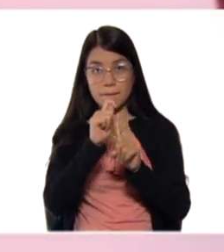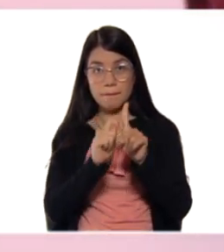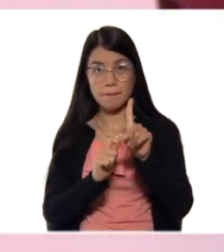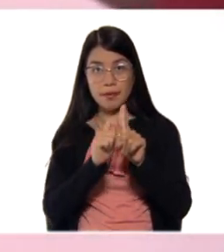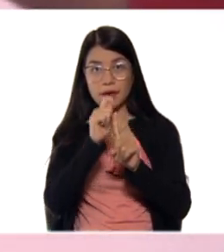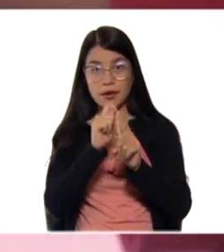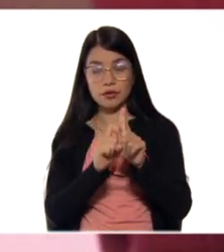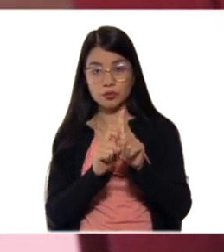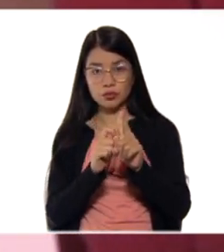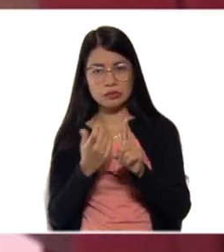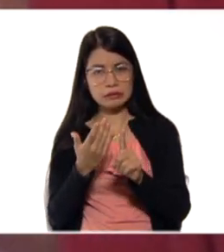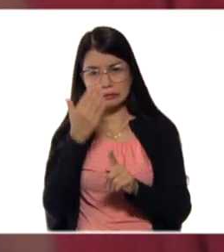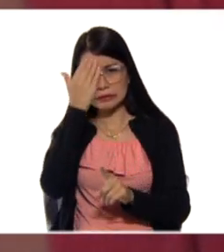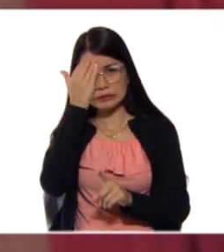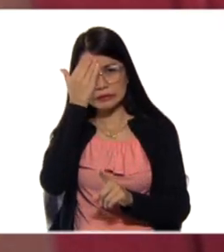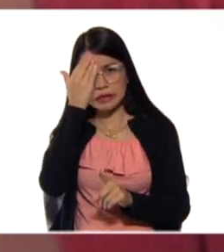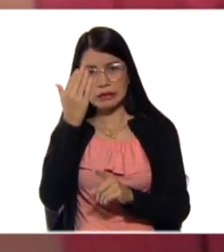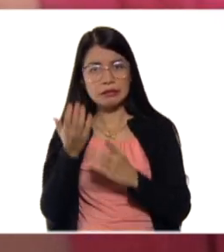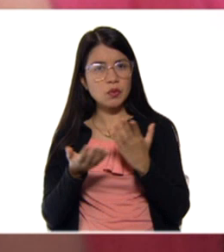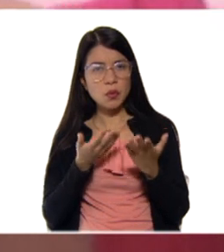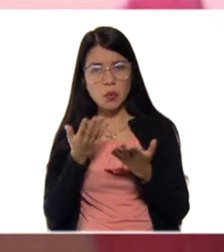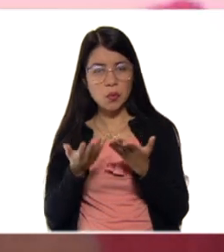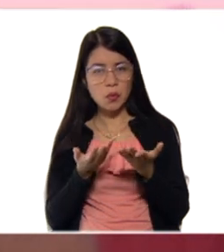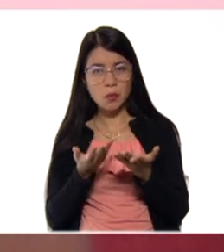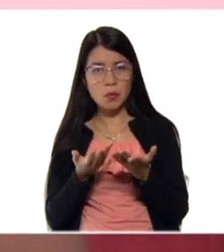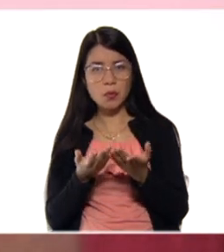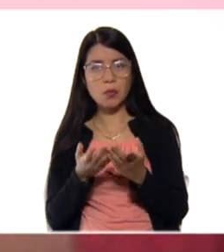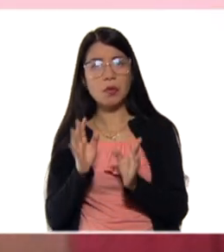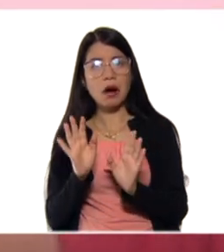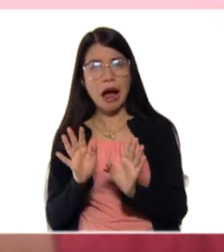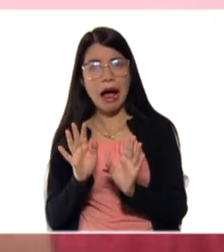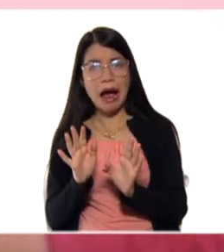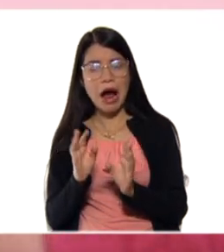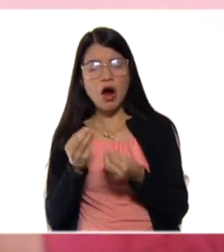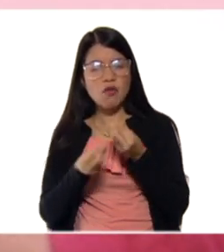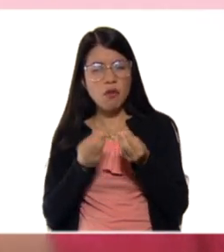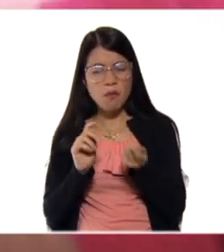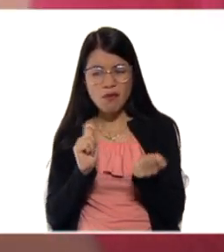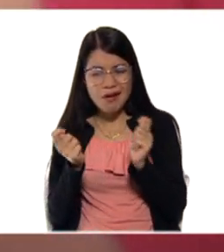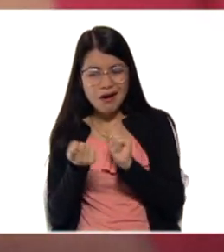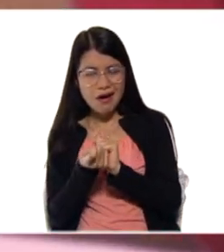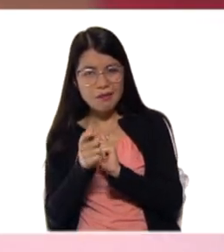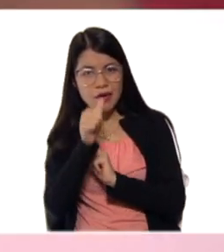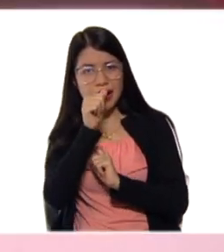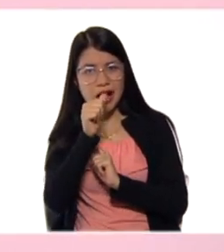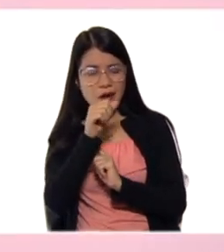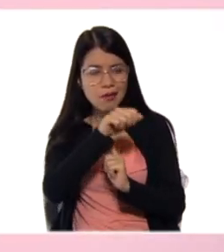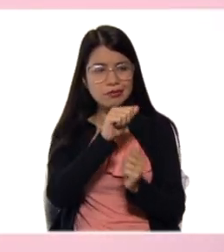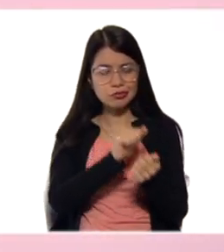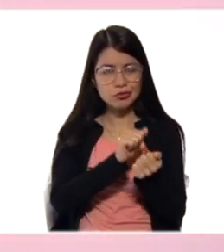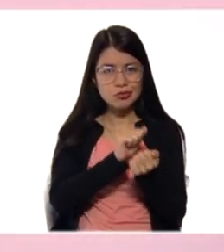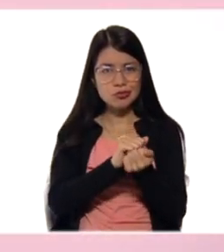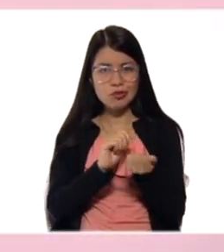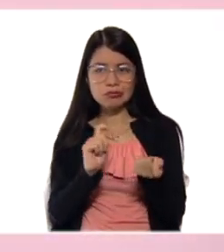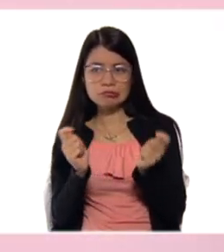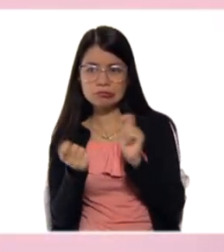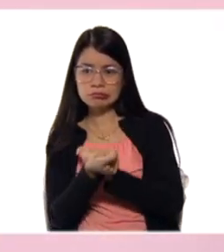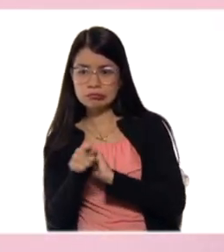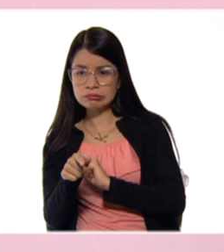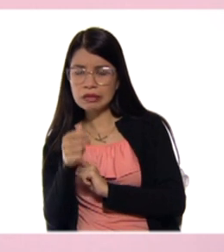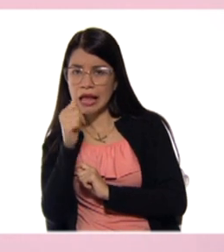Pero, ¿cómo hacemos para pasar el agua en estado sólido a estado líquido? Eso es un proceso de fusión.